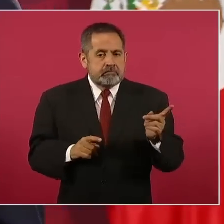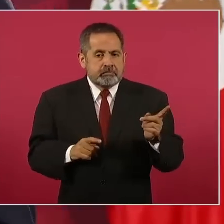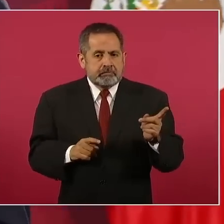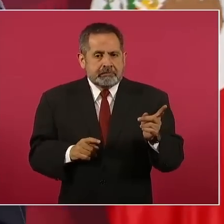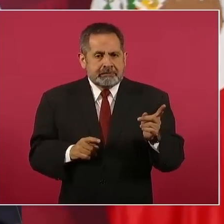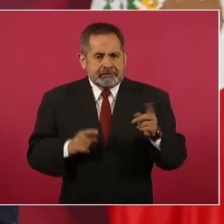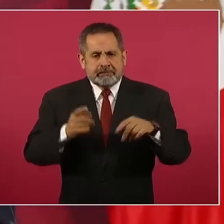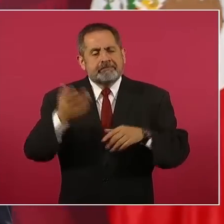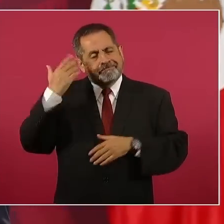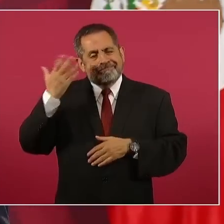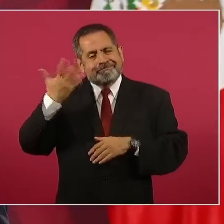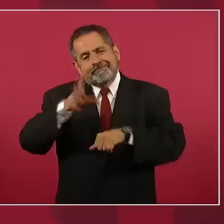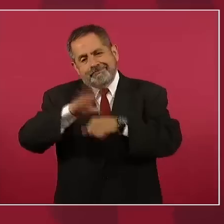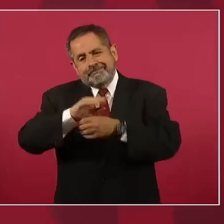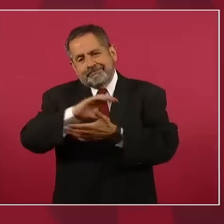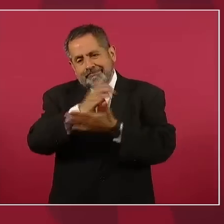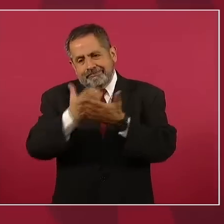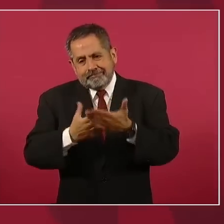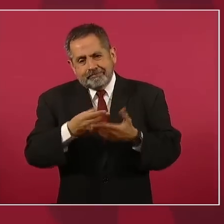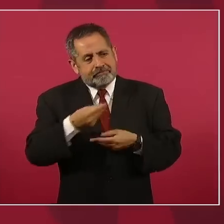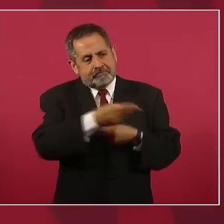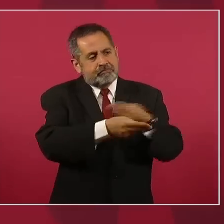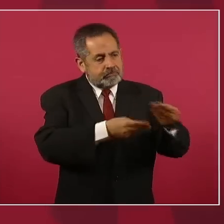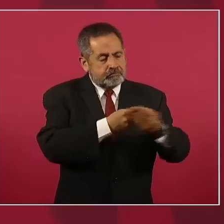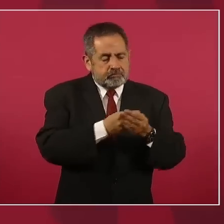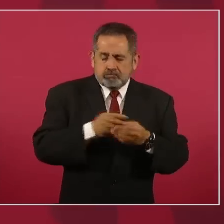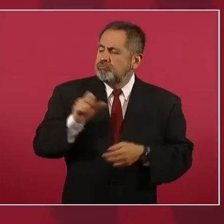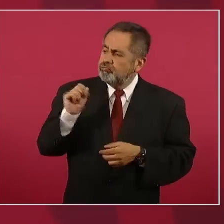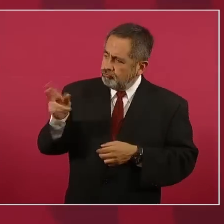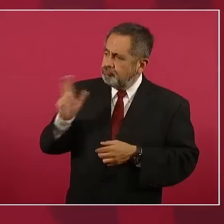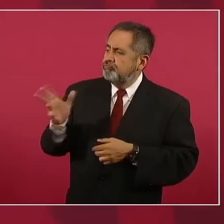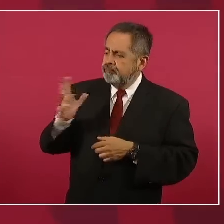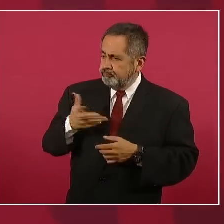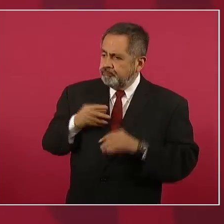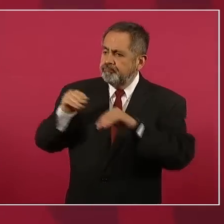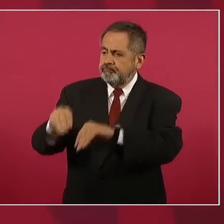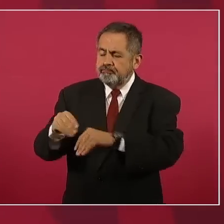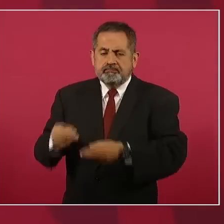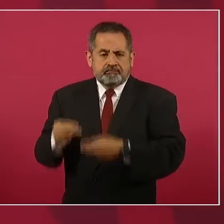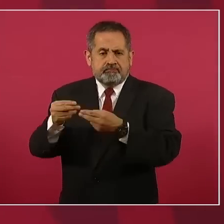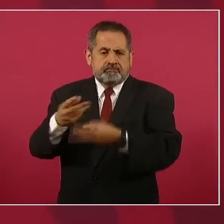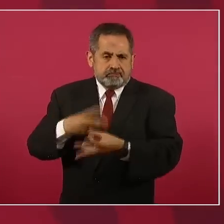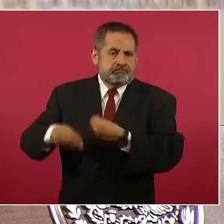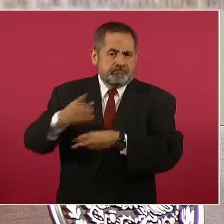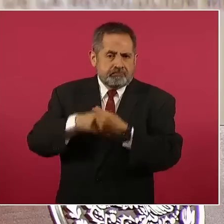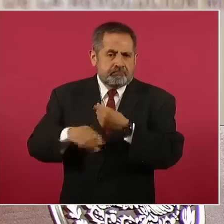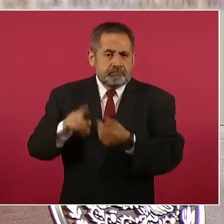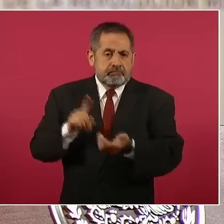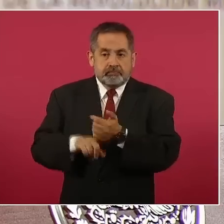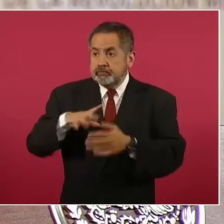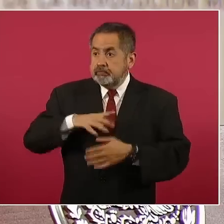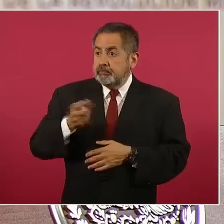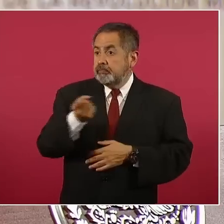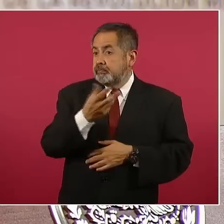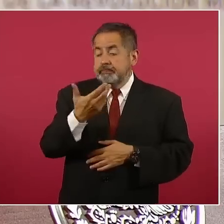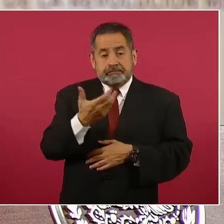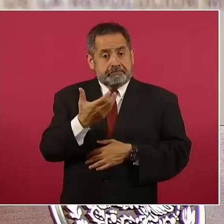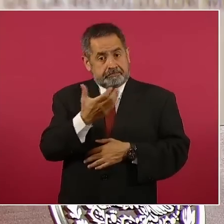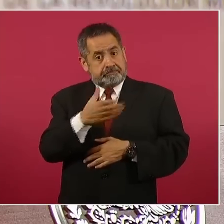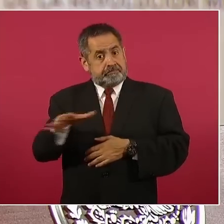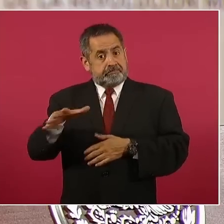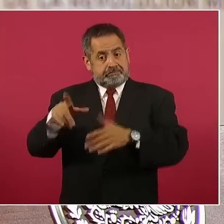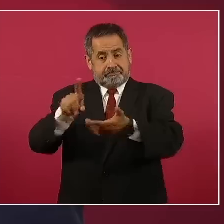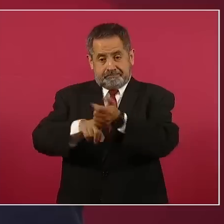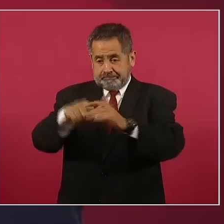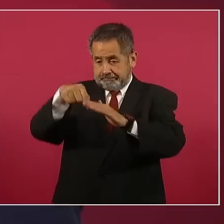concesiones, esos contratos, invertir. Y hay campos, yacimientos petroleros